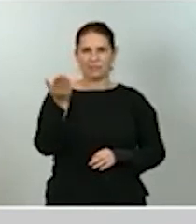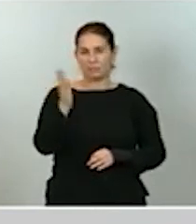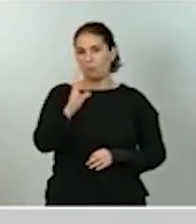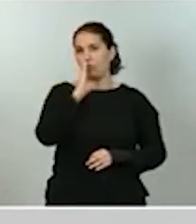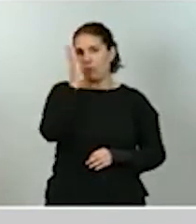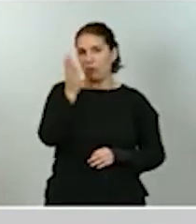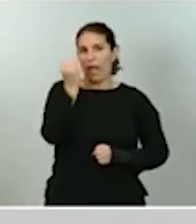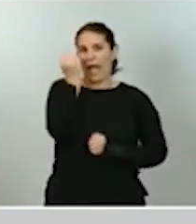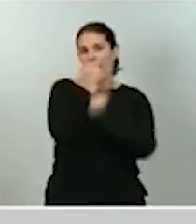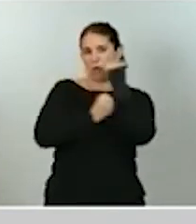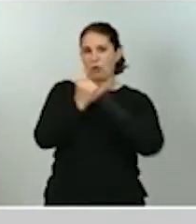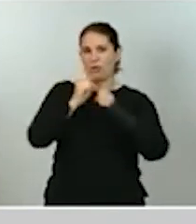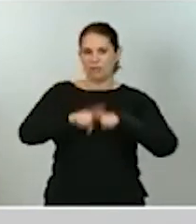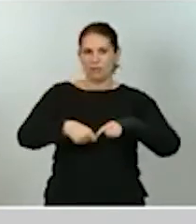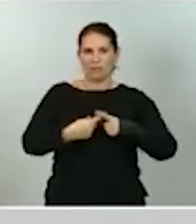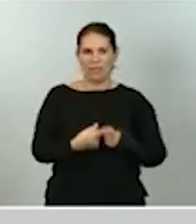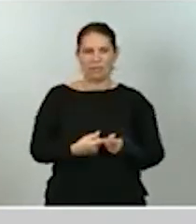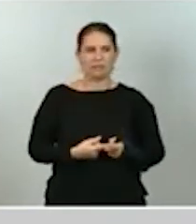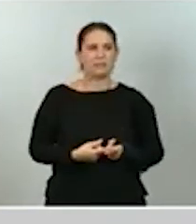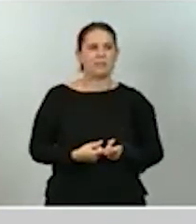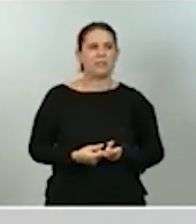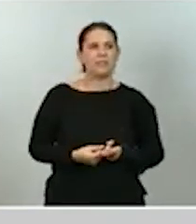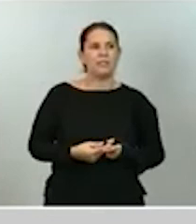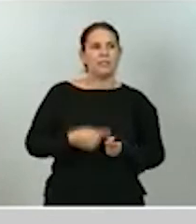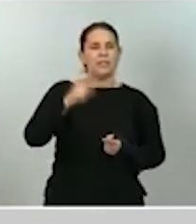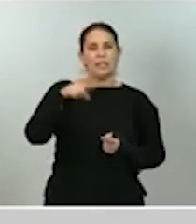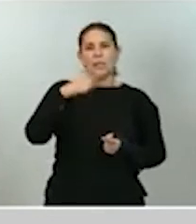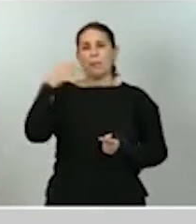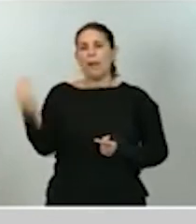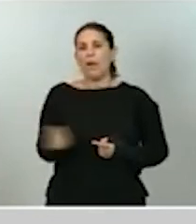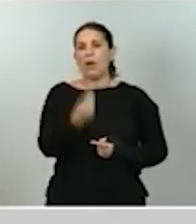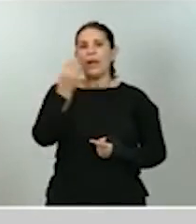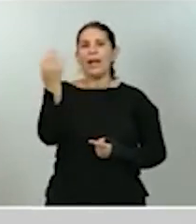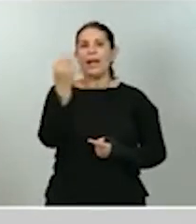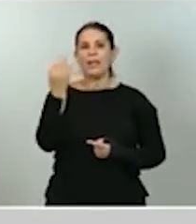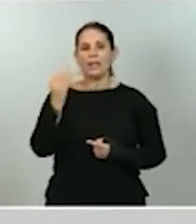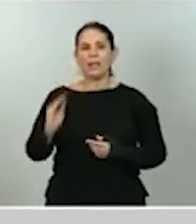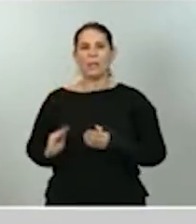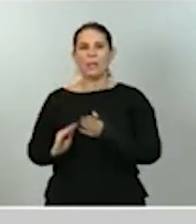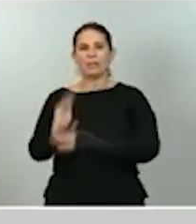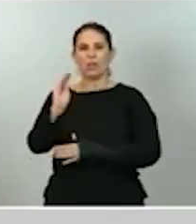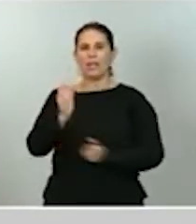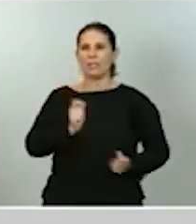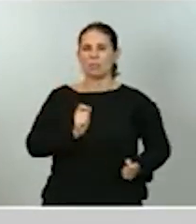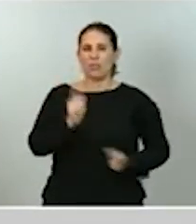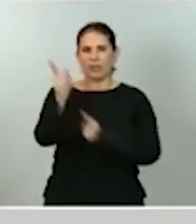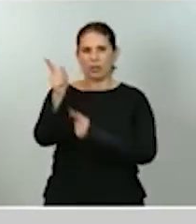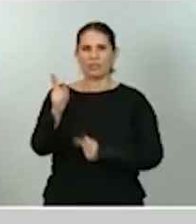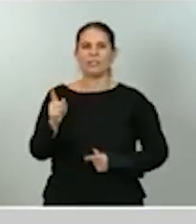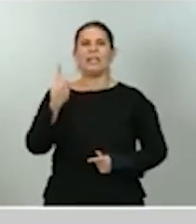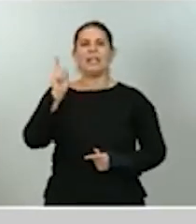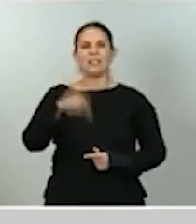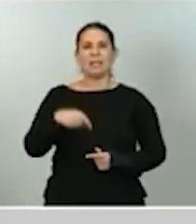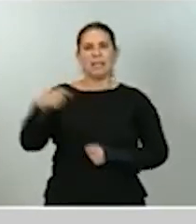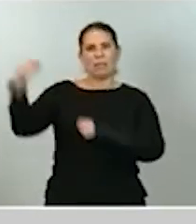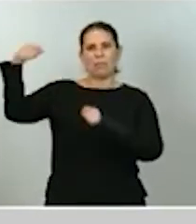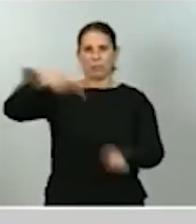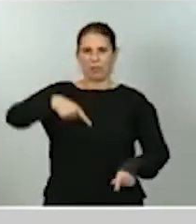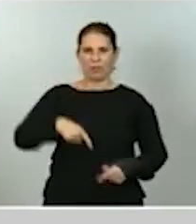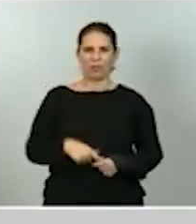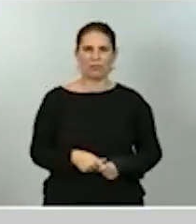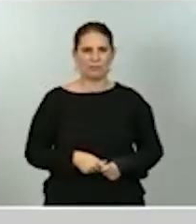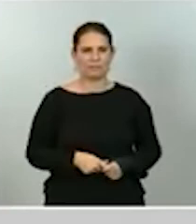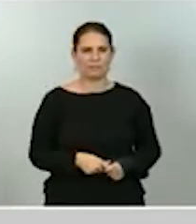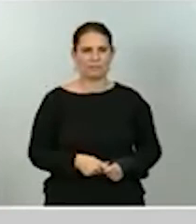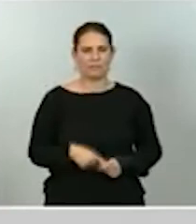familias, al mismo tiempo que mejoran las estimaciones de inversión, exportaciones e importaciones. También es mejor